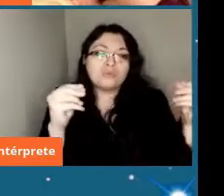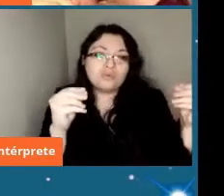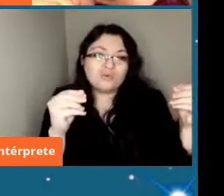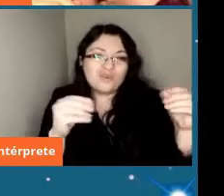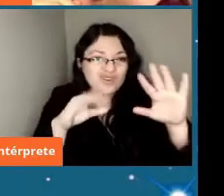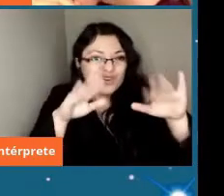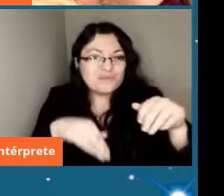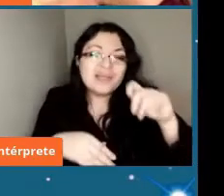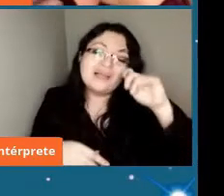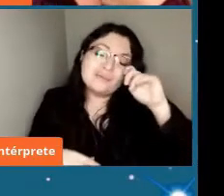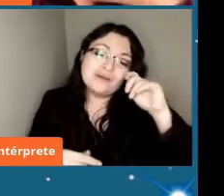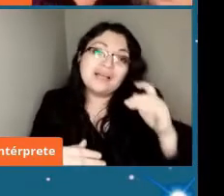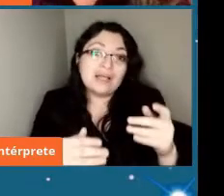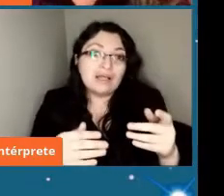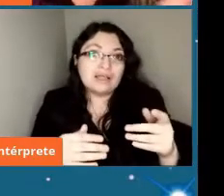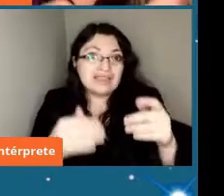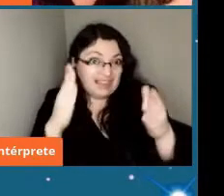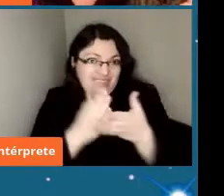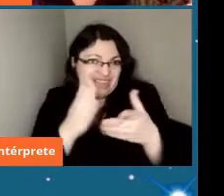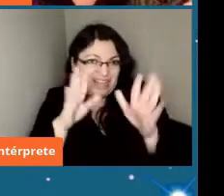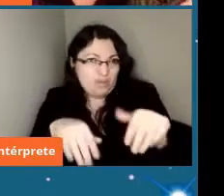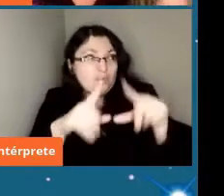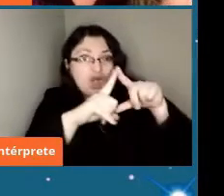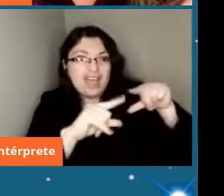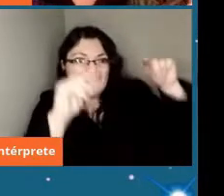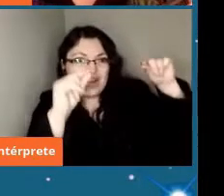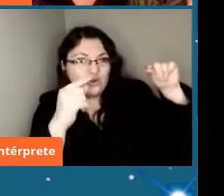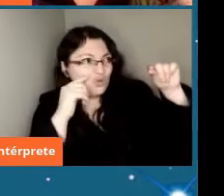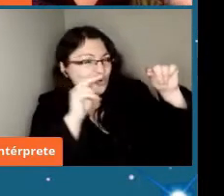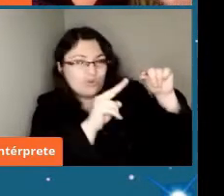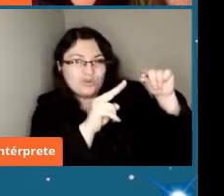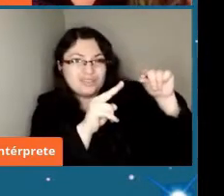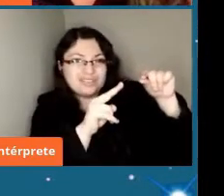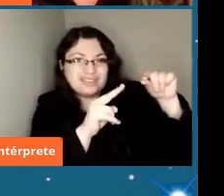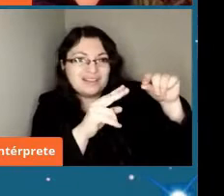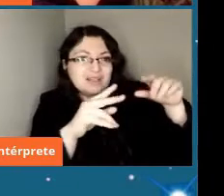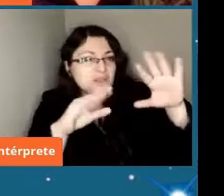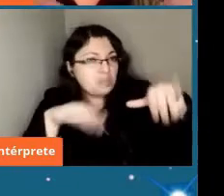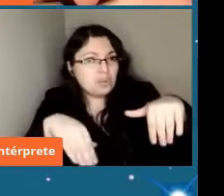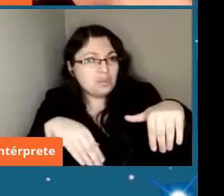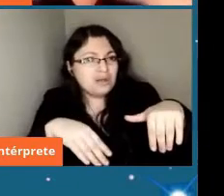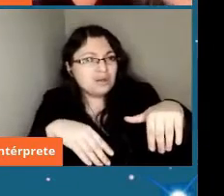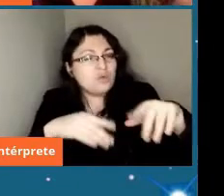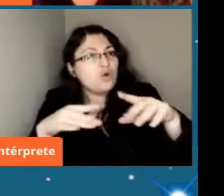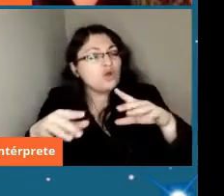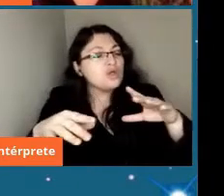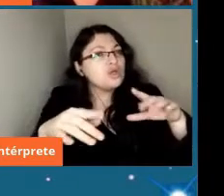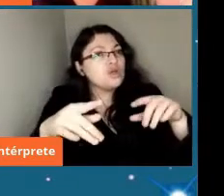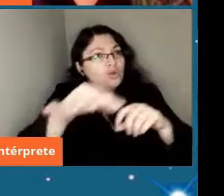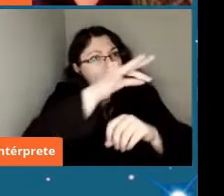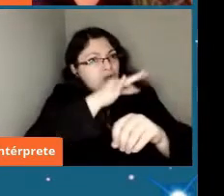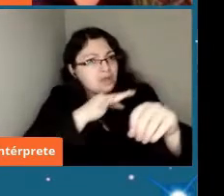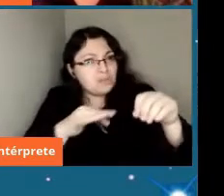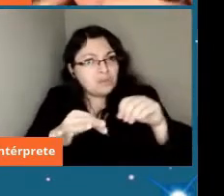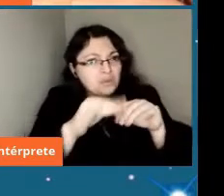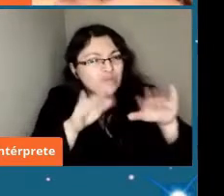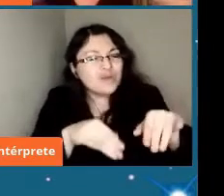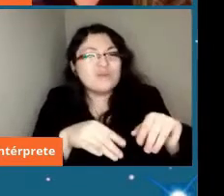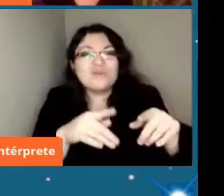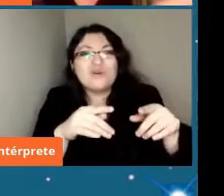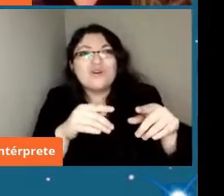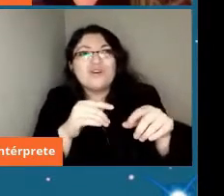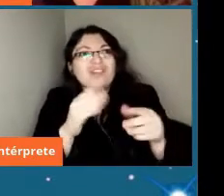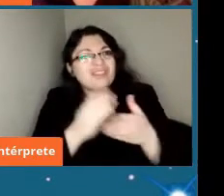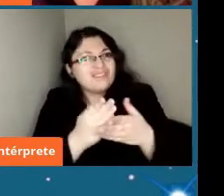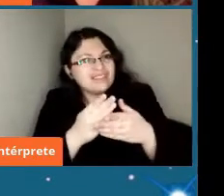mira la luna que está obviamente en el mismo espacio y moviéndose en el mismo tiempo y no debería ser diferente